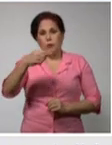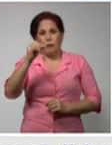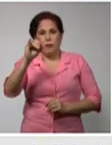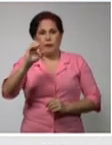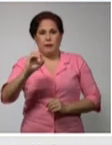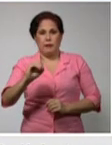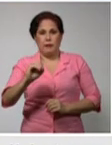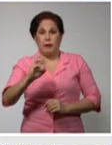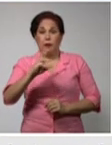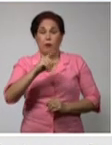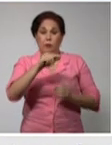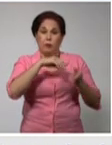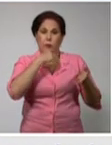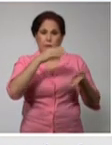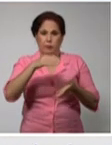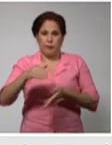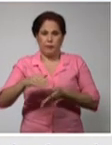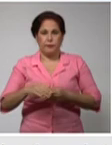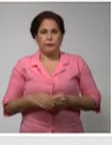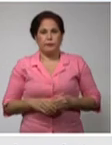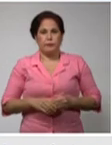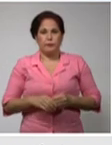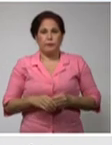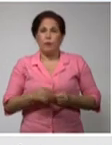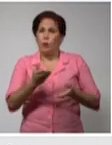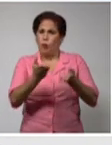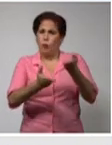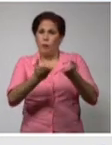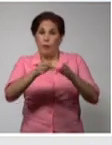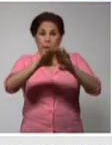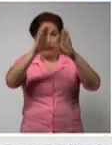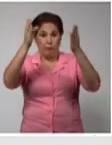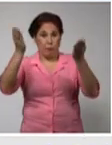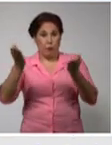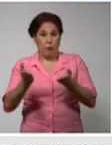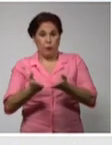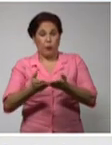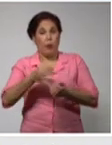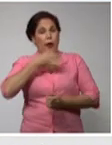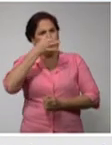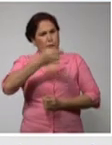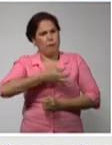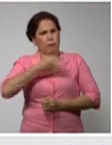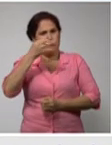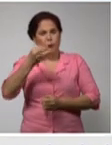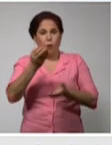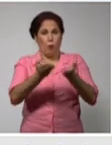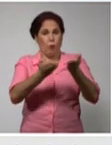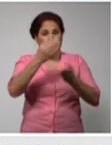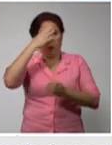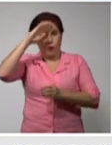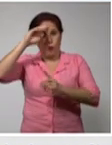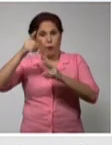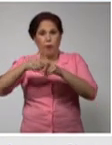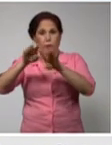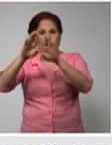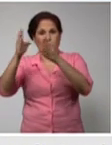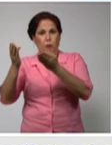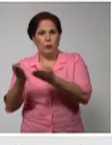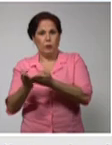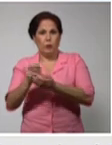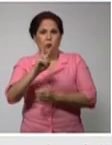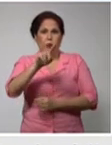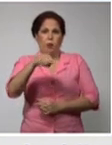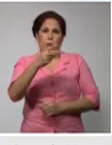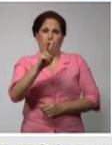,6%, que comparada con el mundo, como siempre relacionamos, 2,21